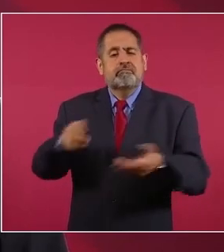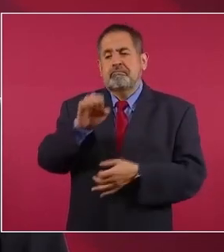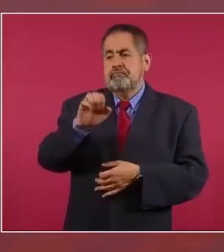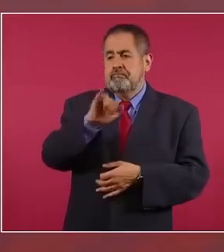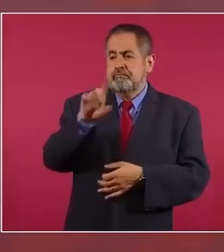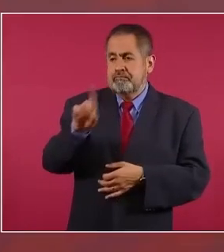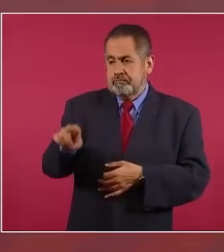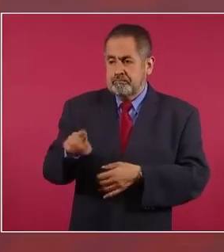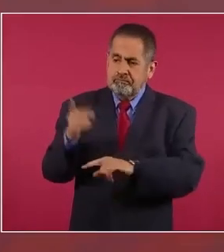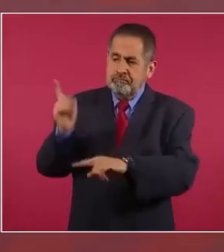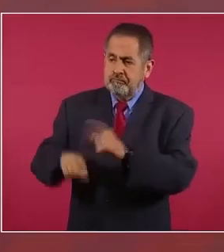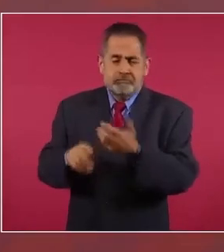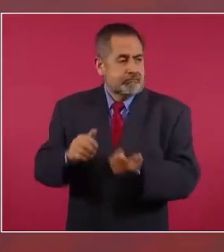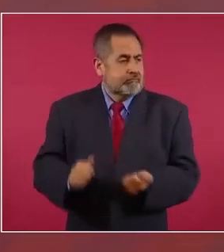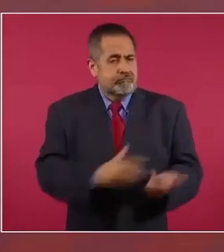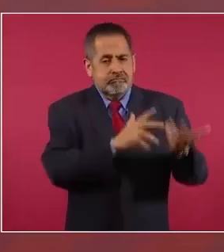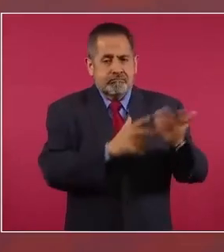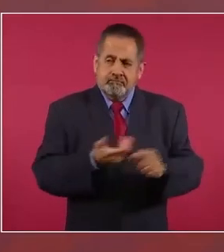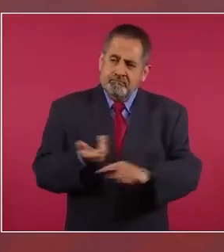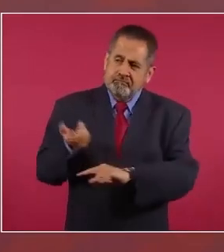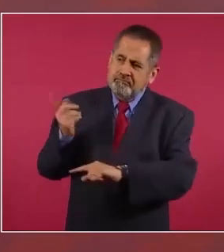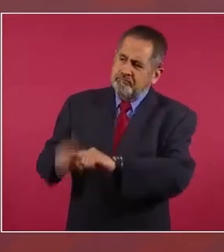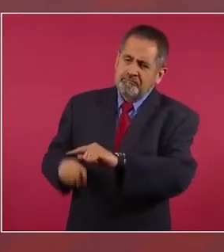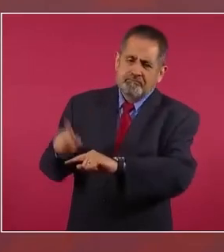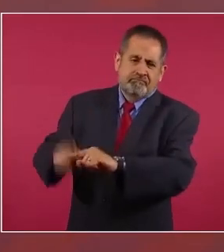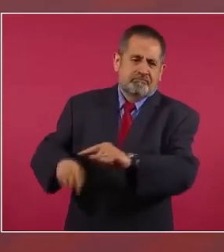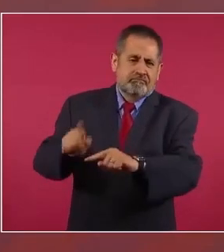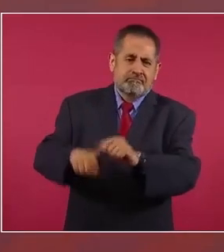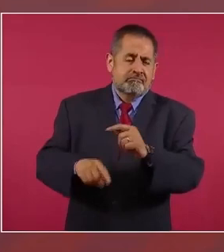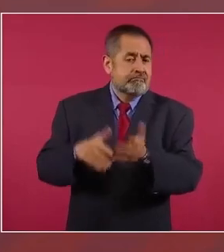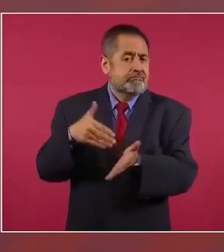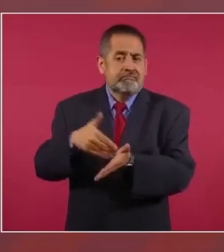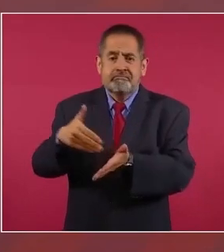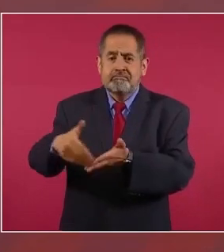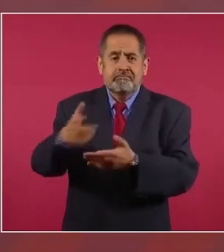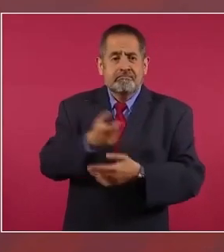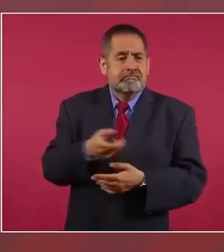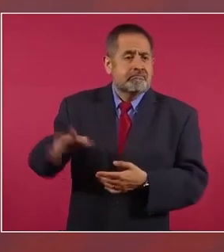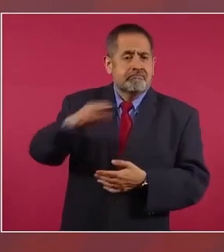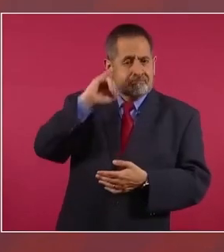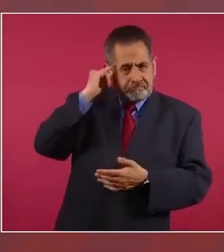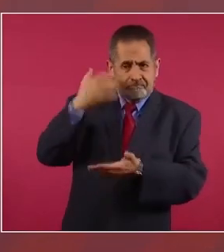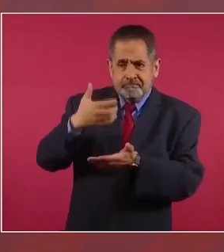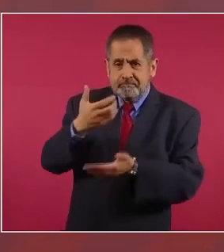el despojo a millones de campesinos